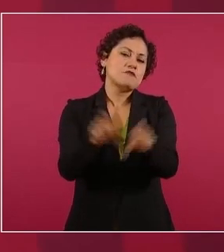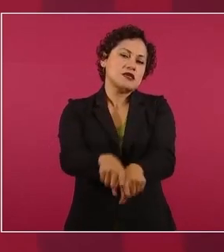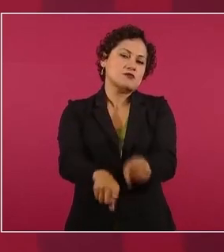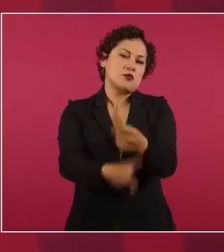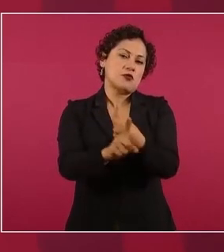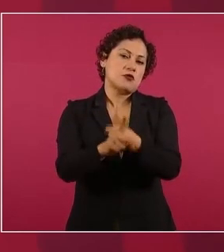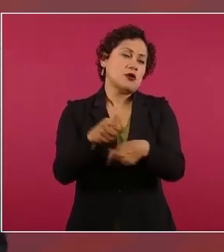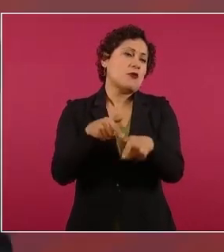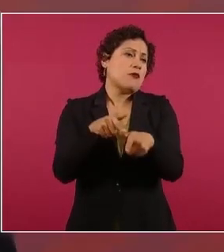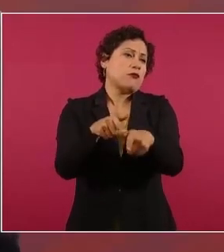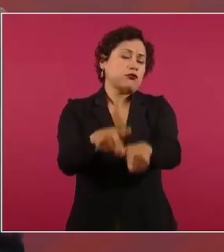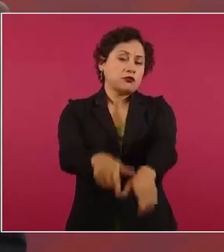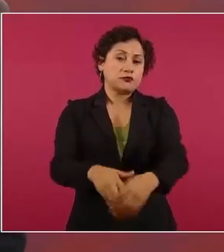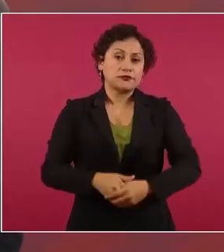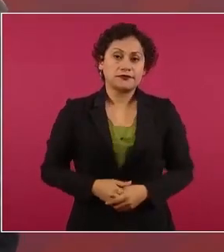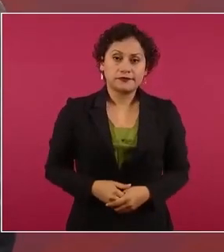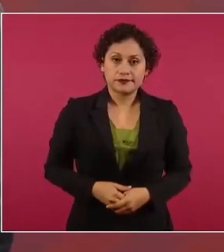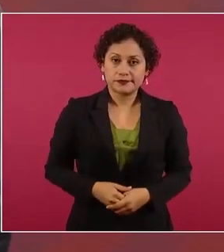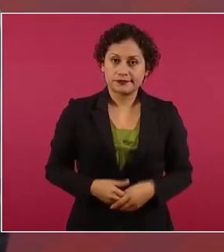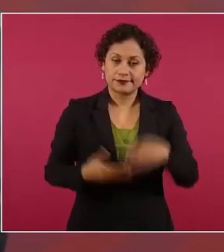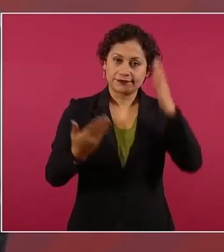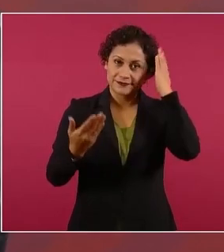pero no solo es eso